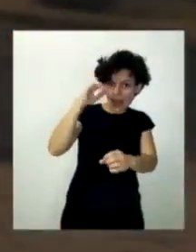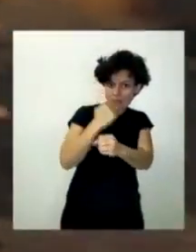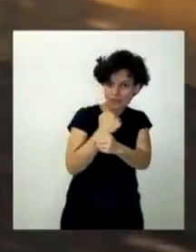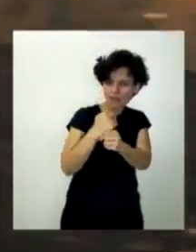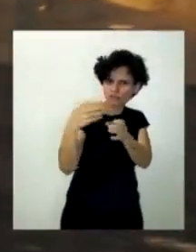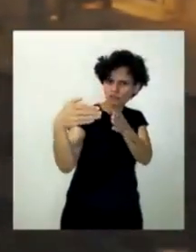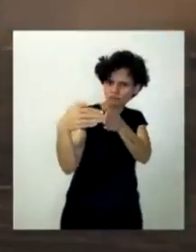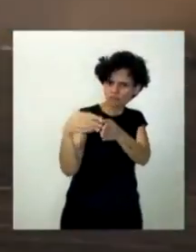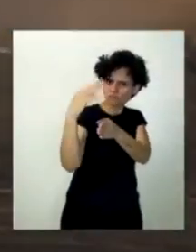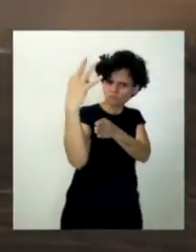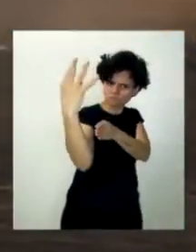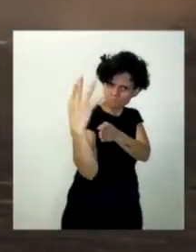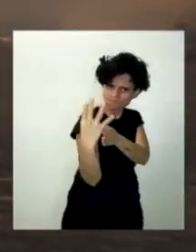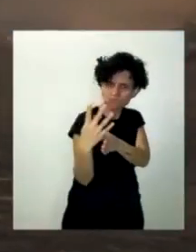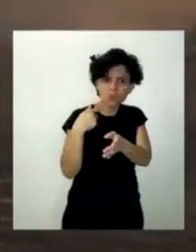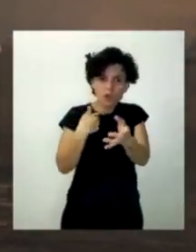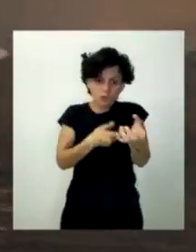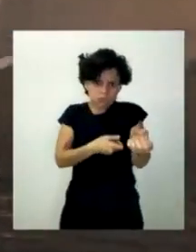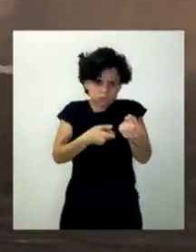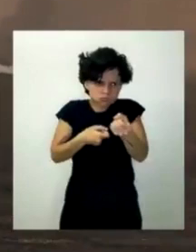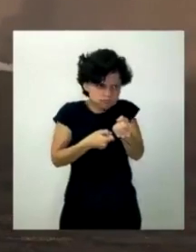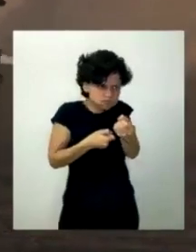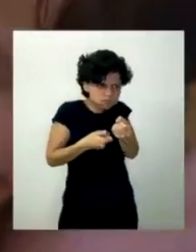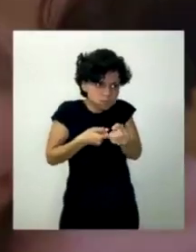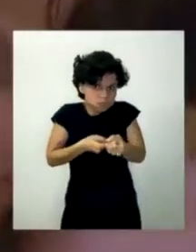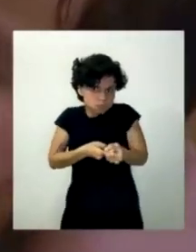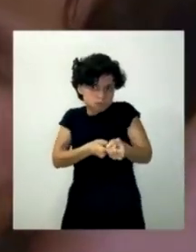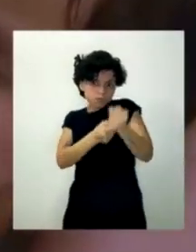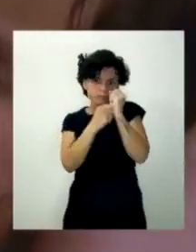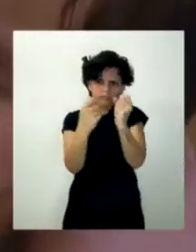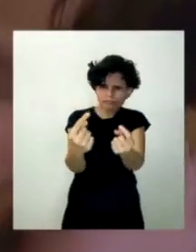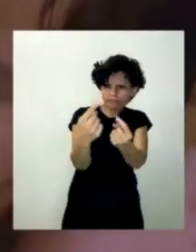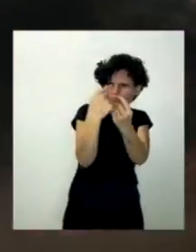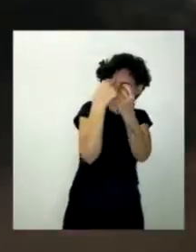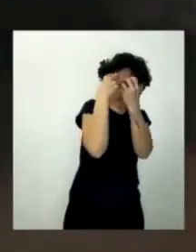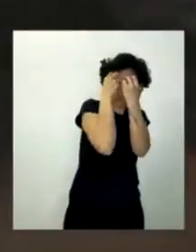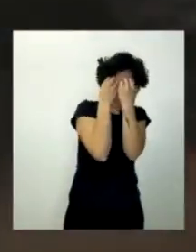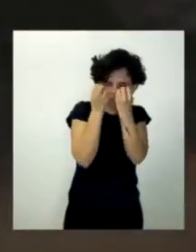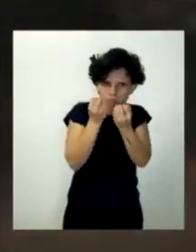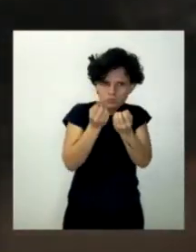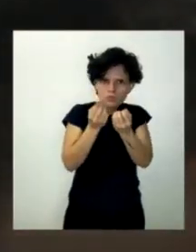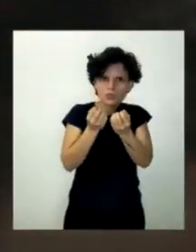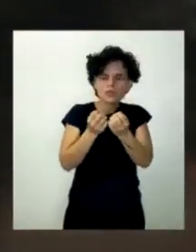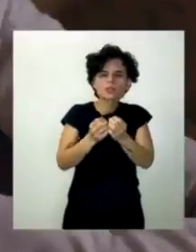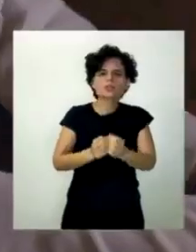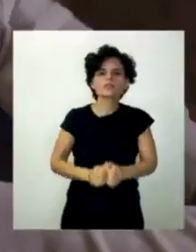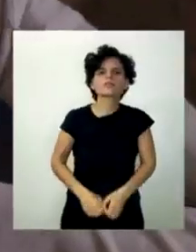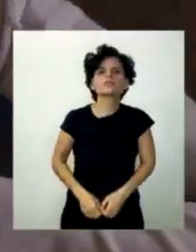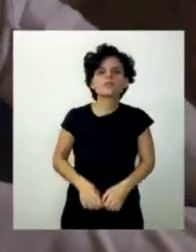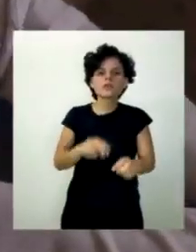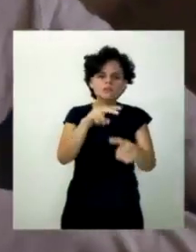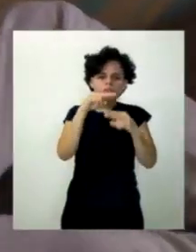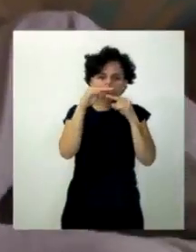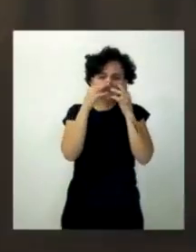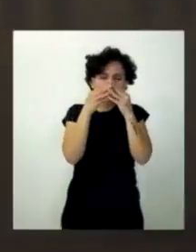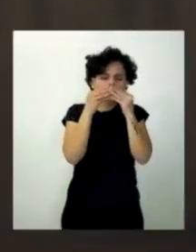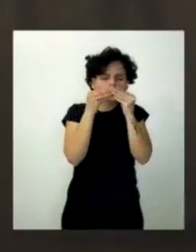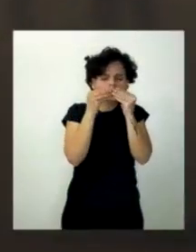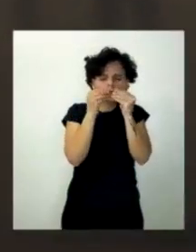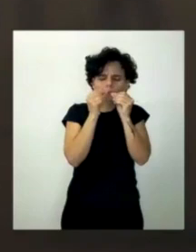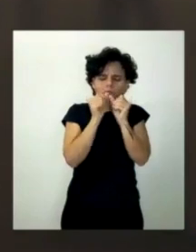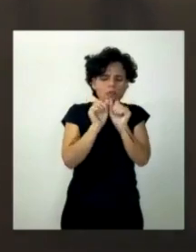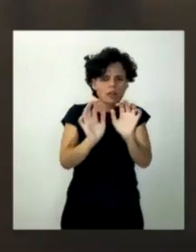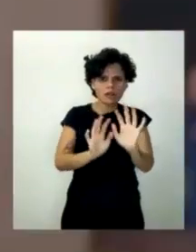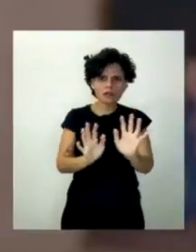carabineros en la esquina, quienes sin mediar provocación, le arrebataron para siempre los ojos a Fabiola. También perdió el gusto y el